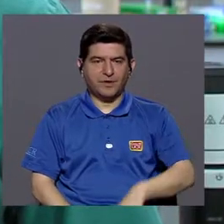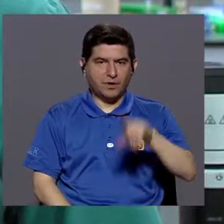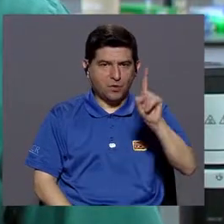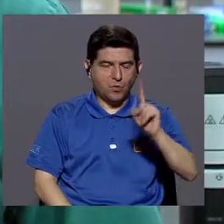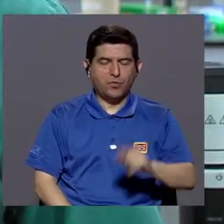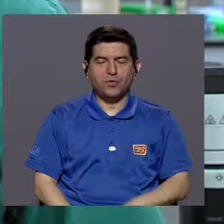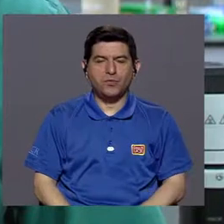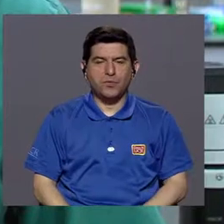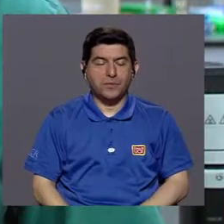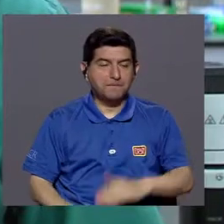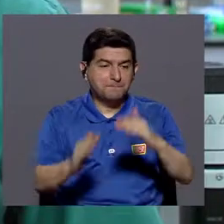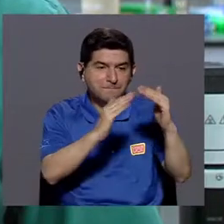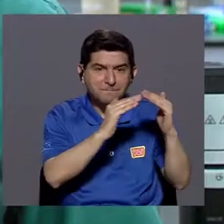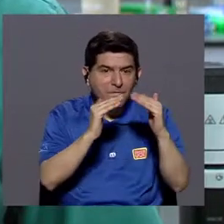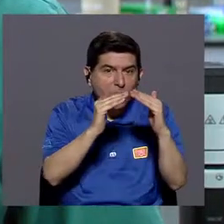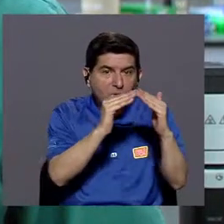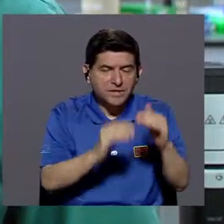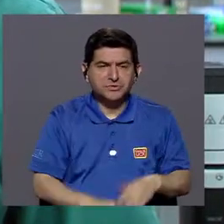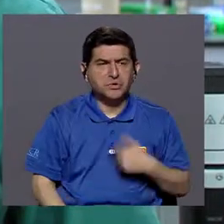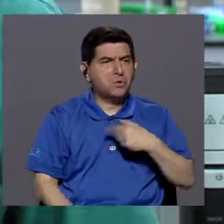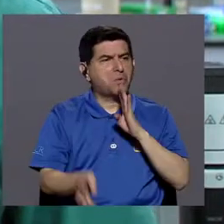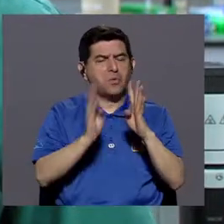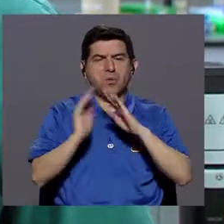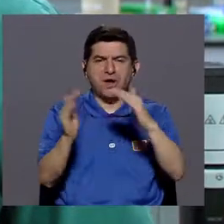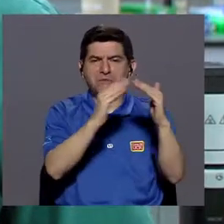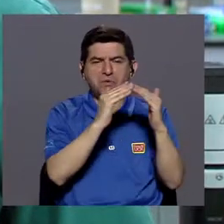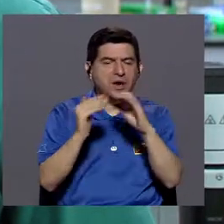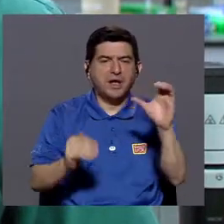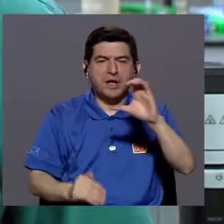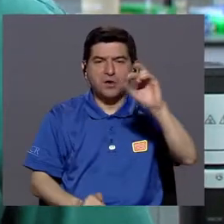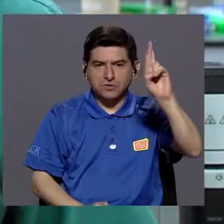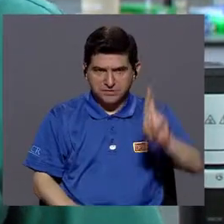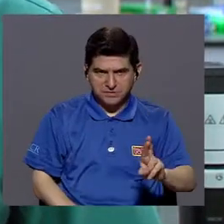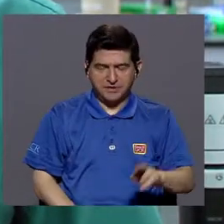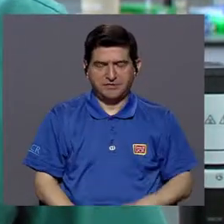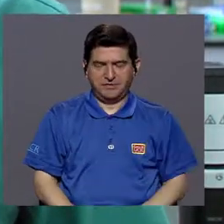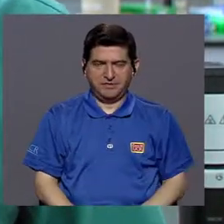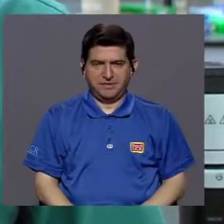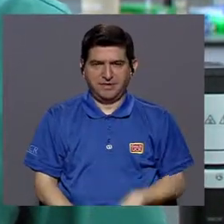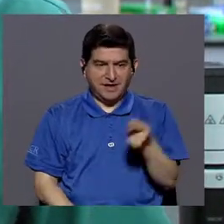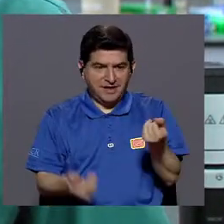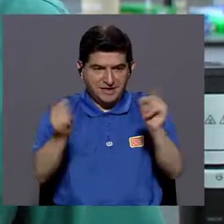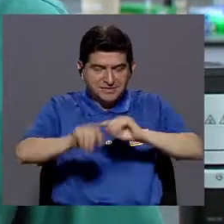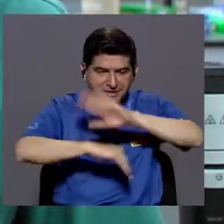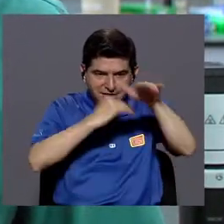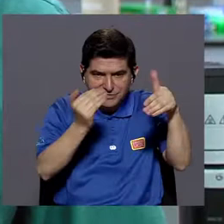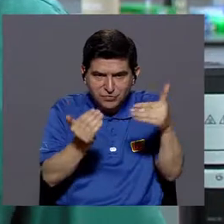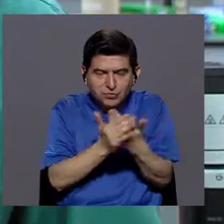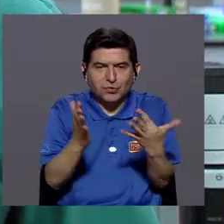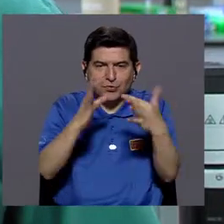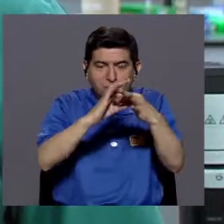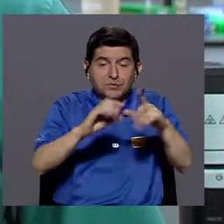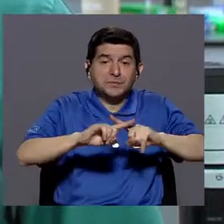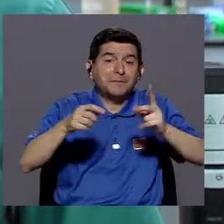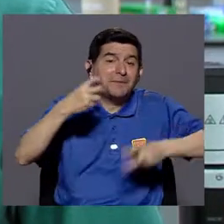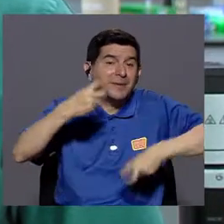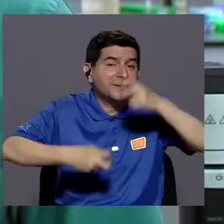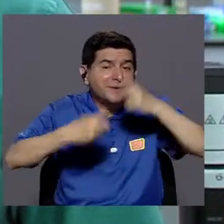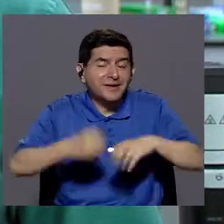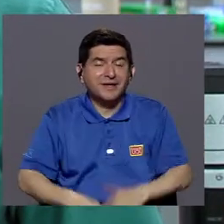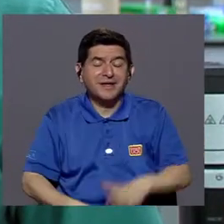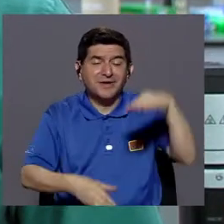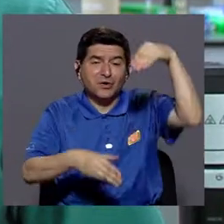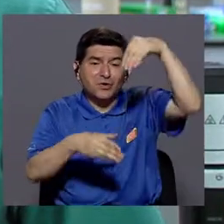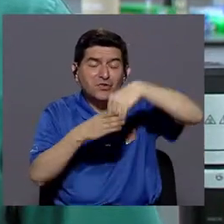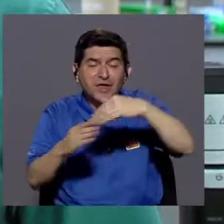Uno es el término de población, porque uno puede hablar de la población costarricense, ¿verdad?, como un todo, pero el